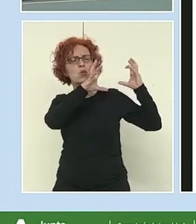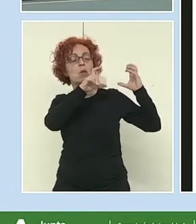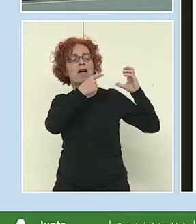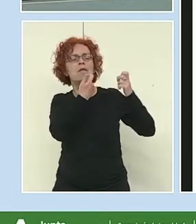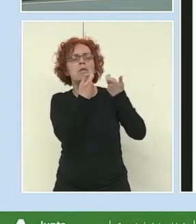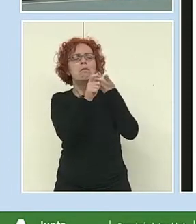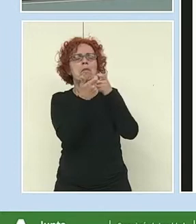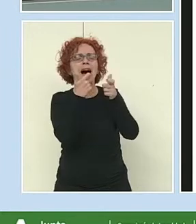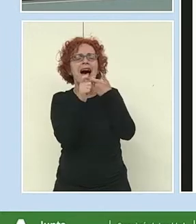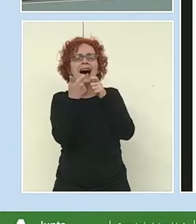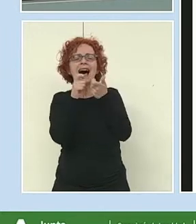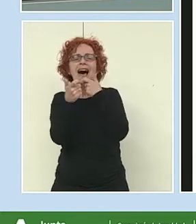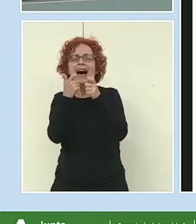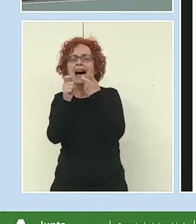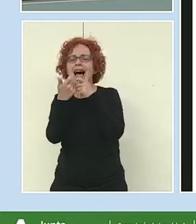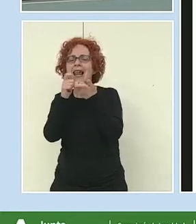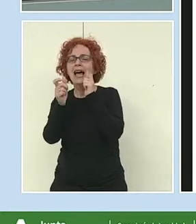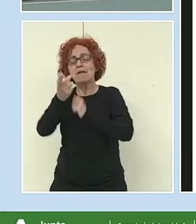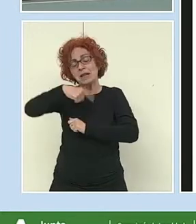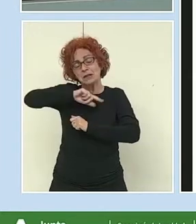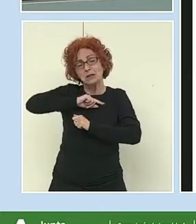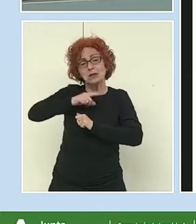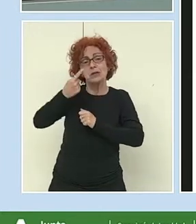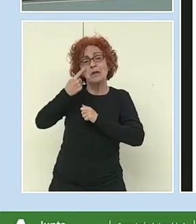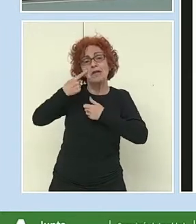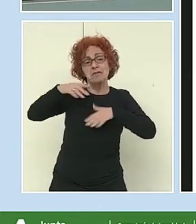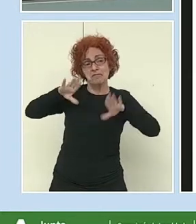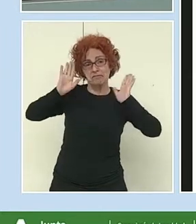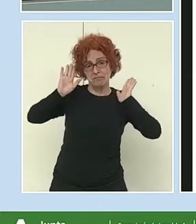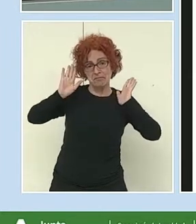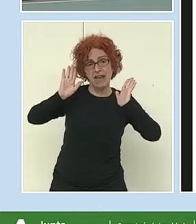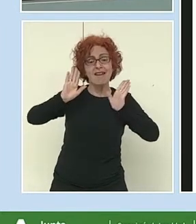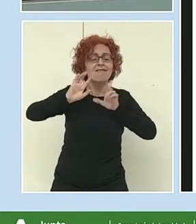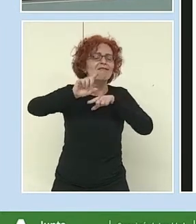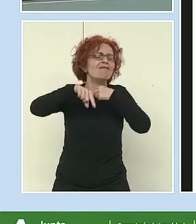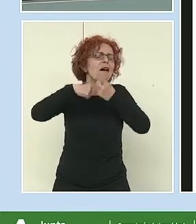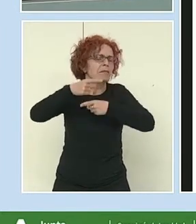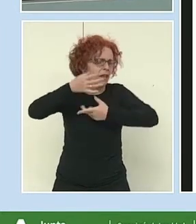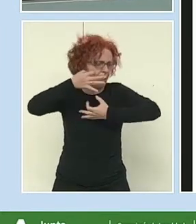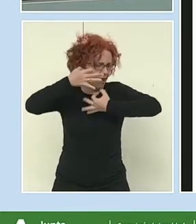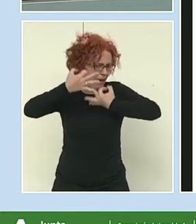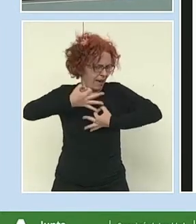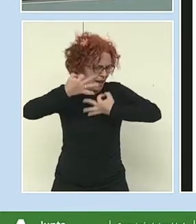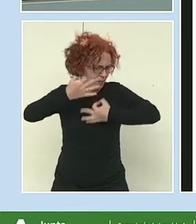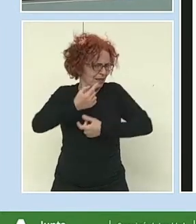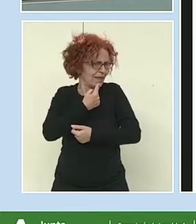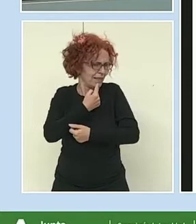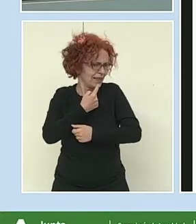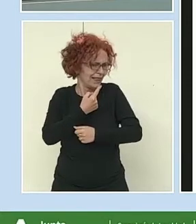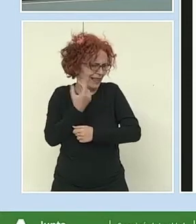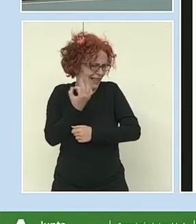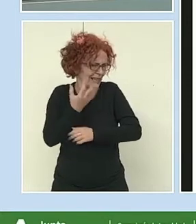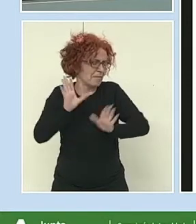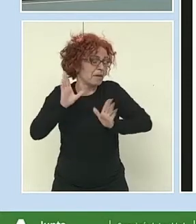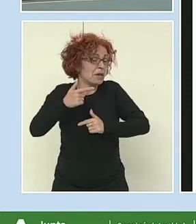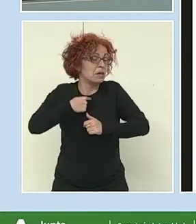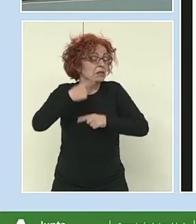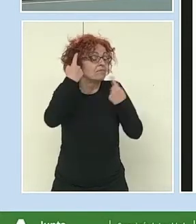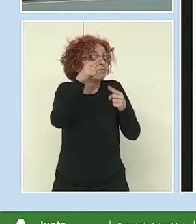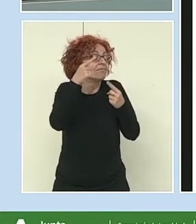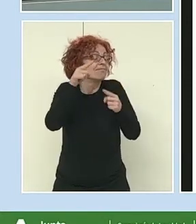habría luego que ver qué es lo que dice su familia al respecto. Pero esto es una cosa que les dejo a